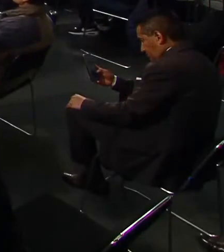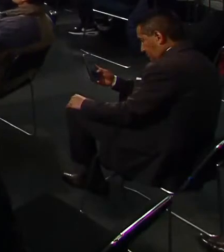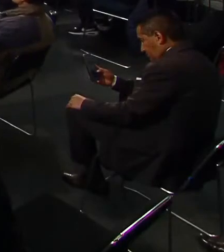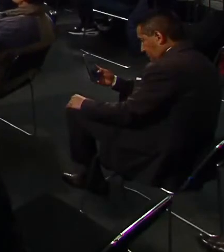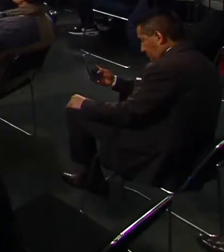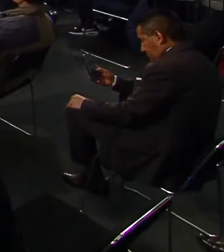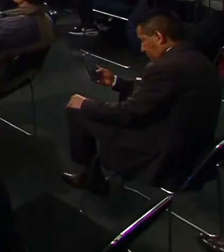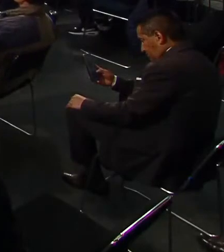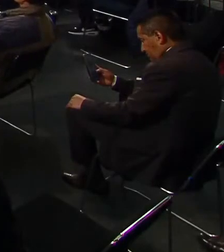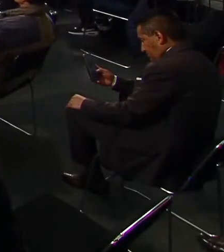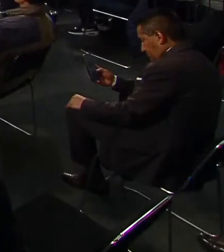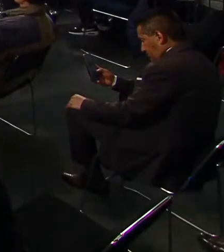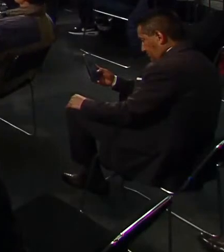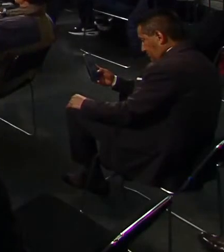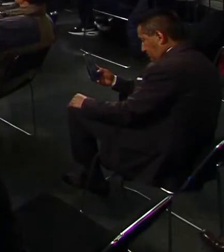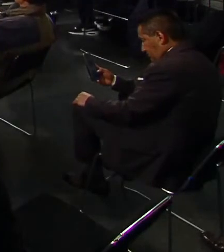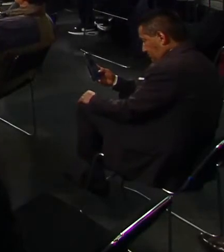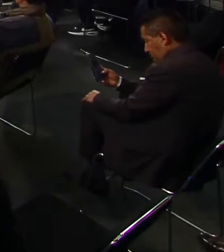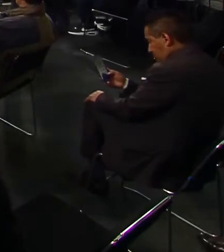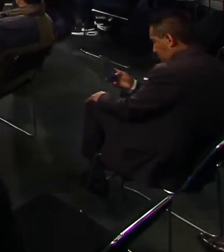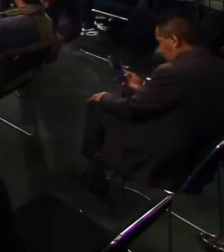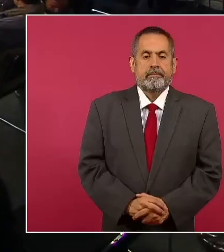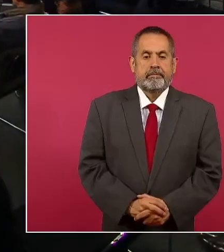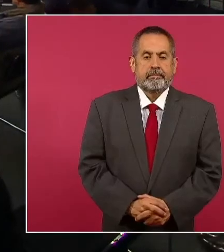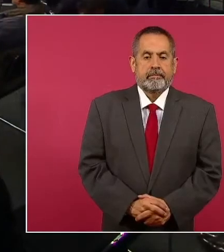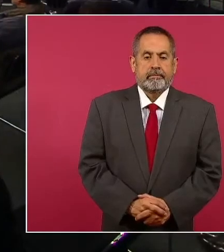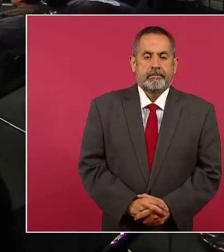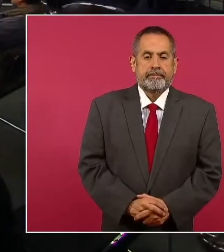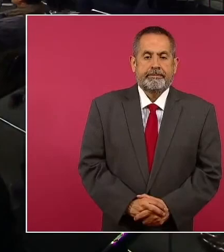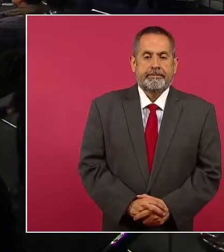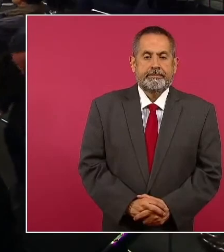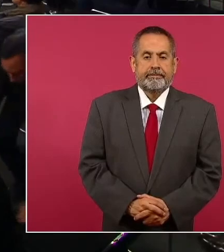Es cuanto, señor presidente. Que tengan un buen día. Gracias.